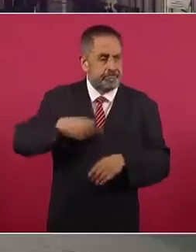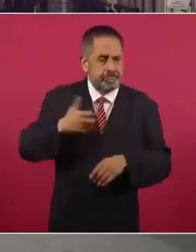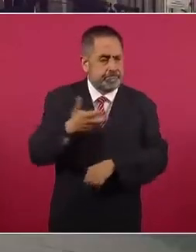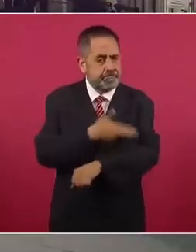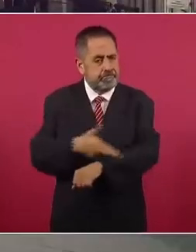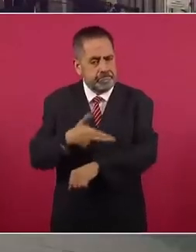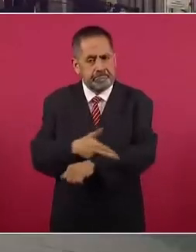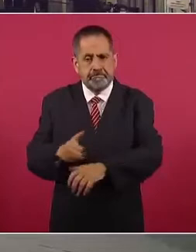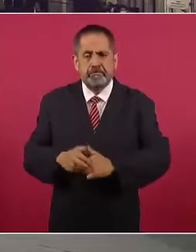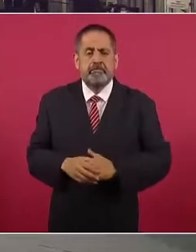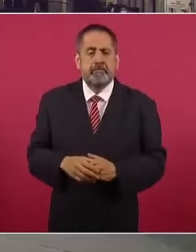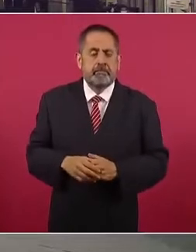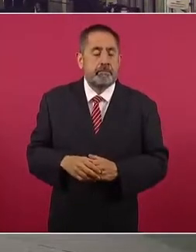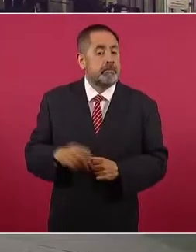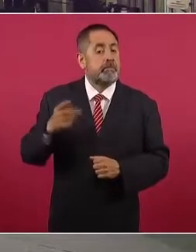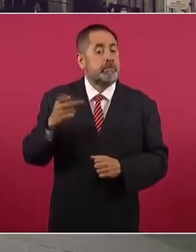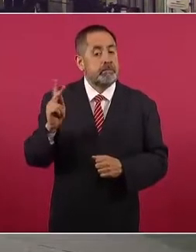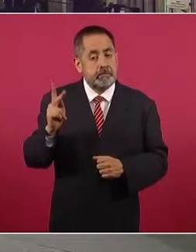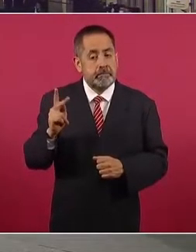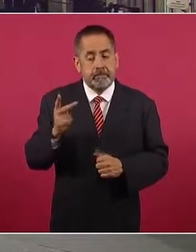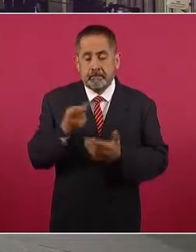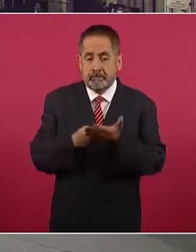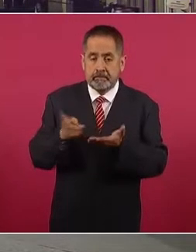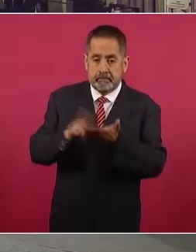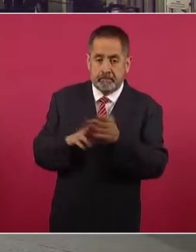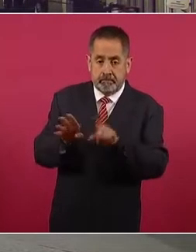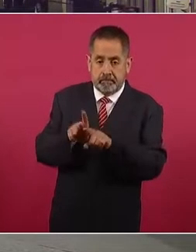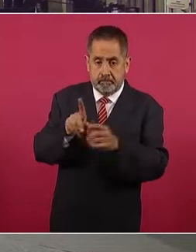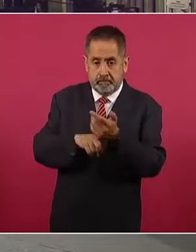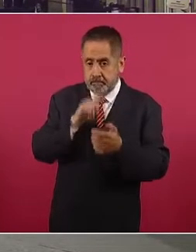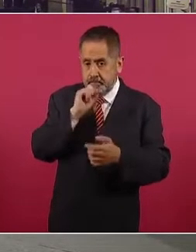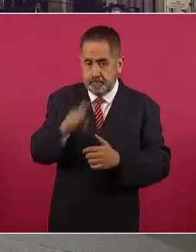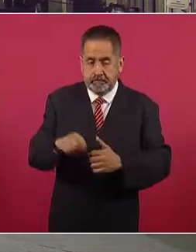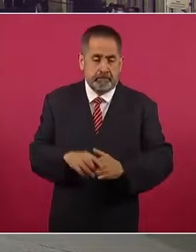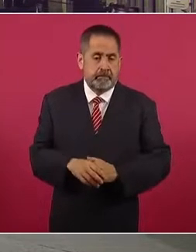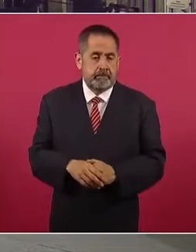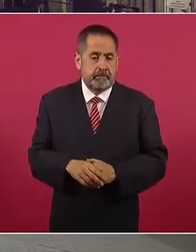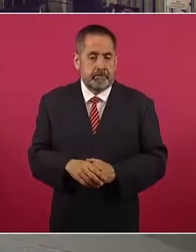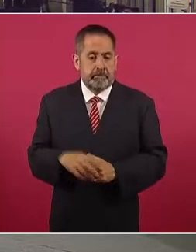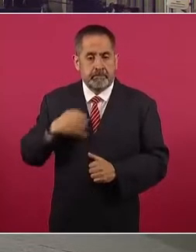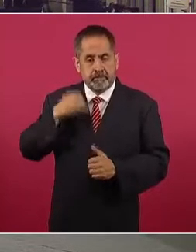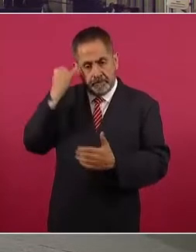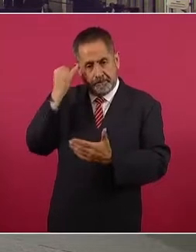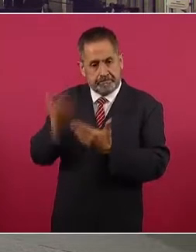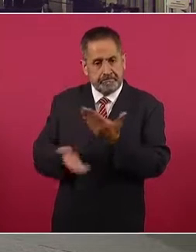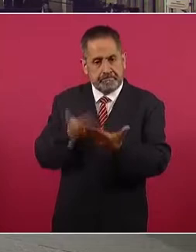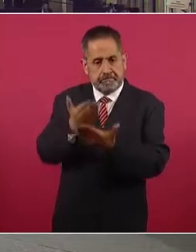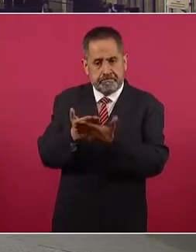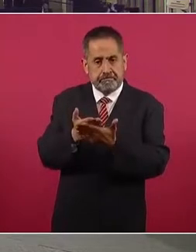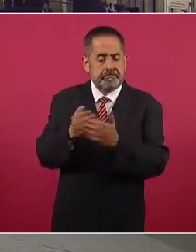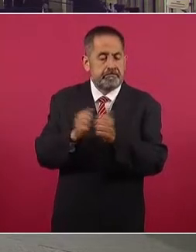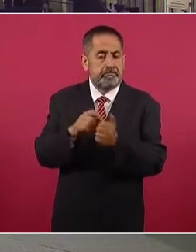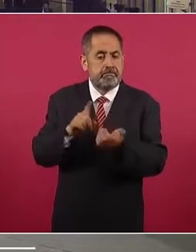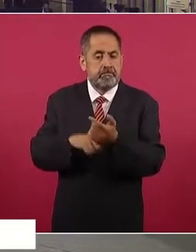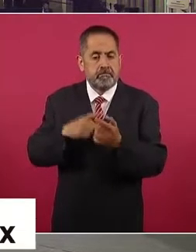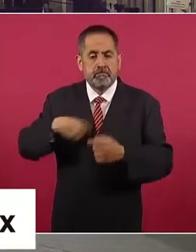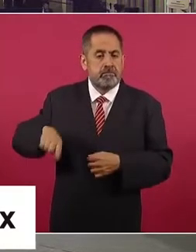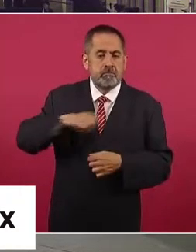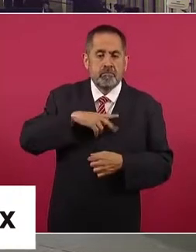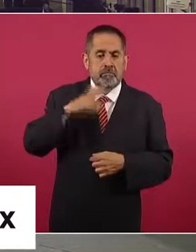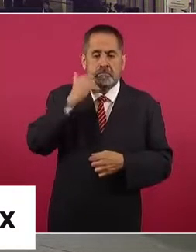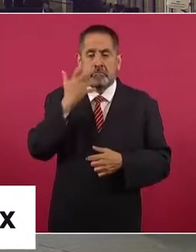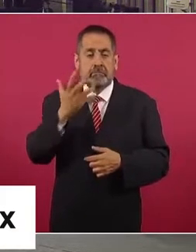Pero al mismo tiempo planteamos que no queríamos actos